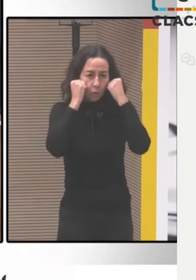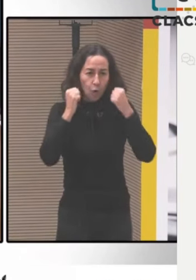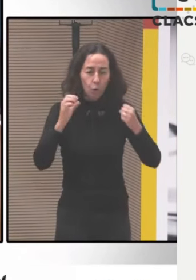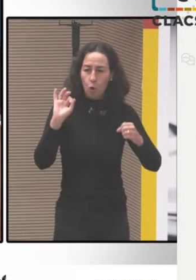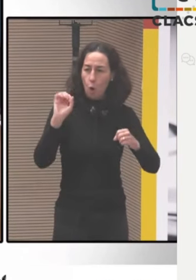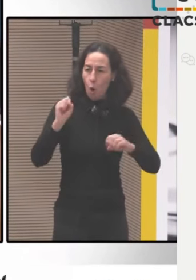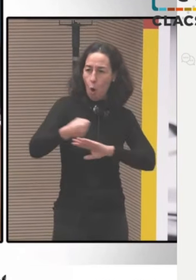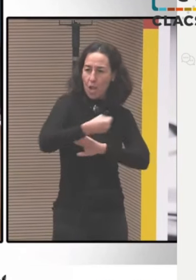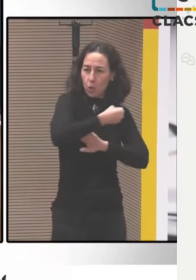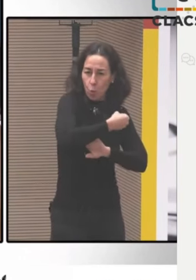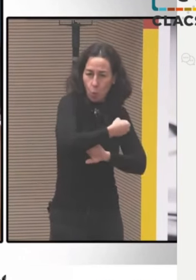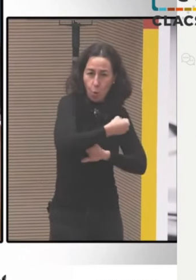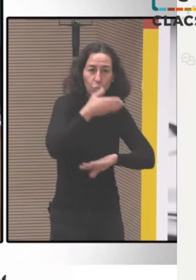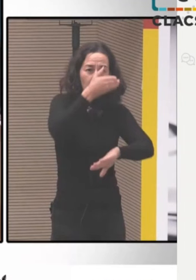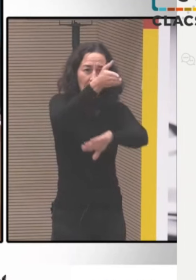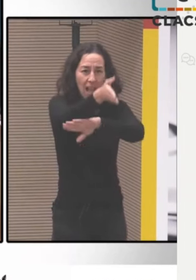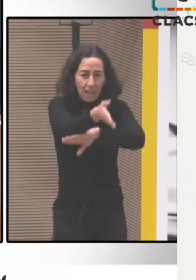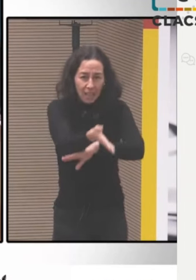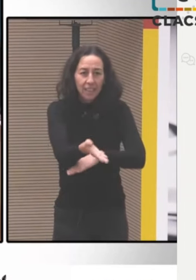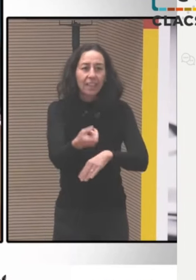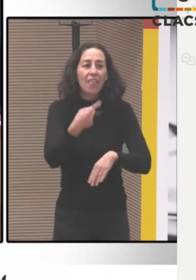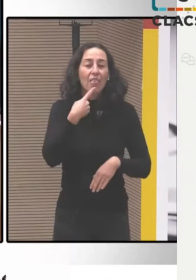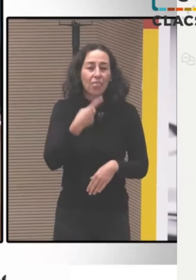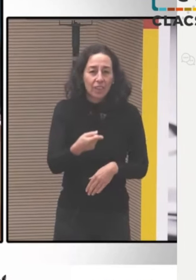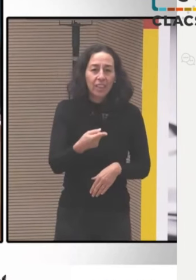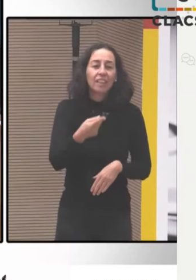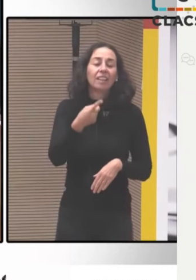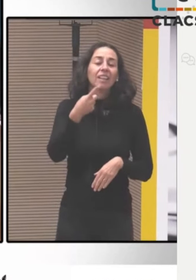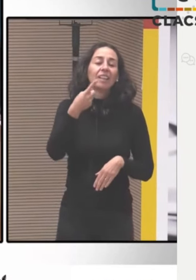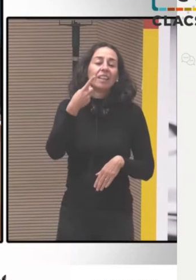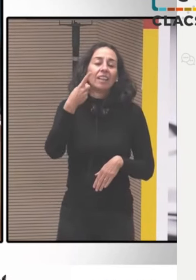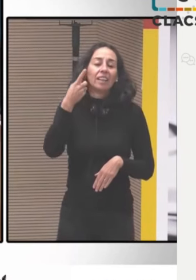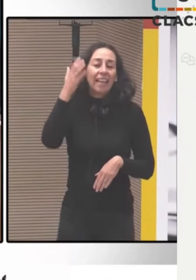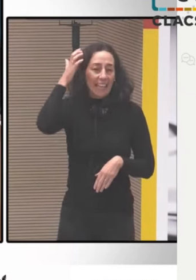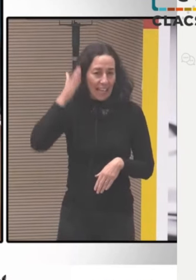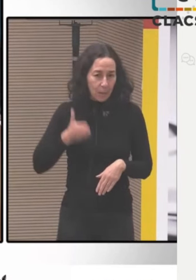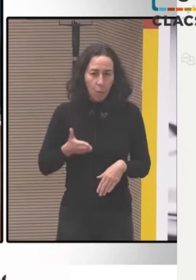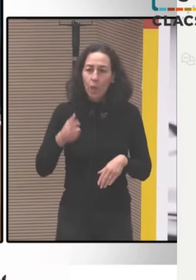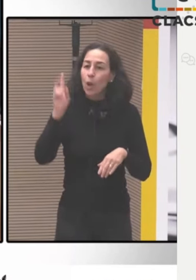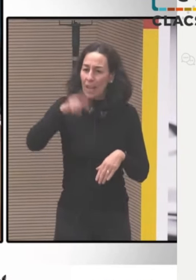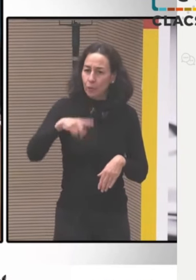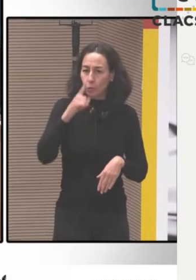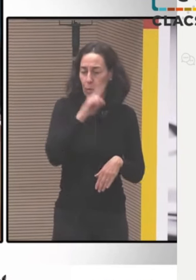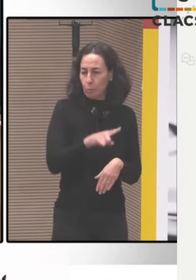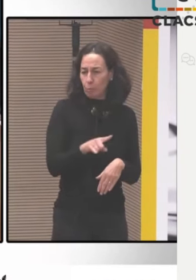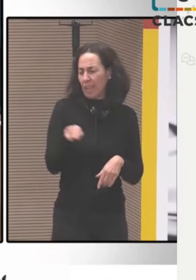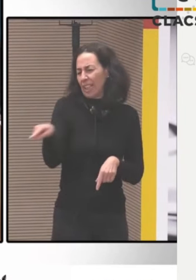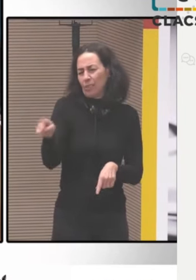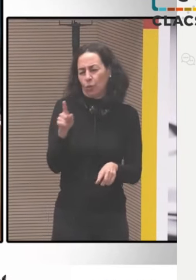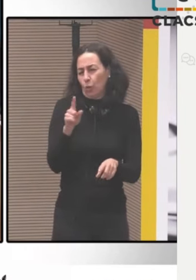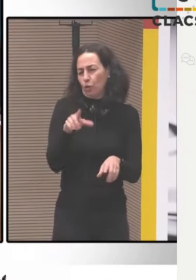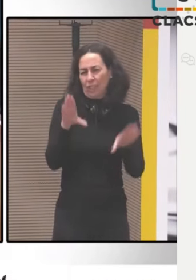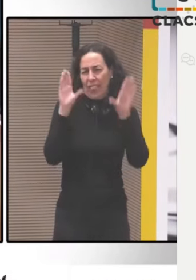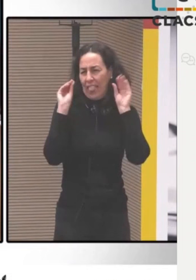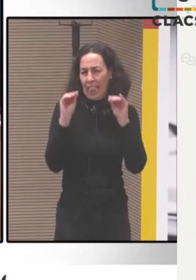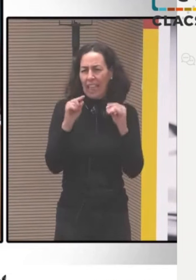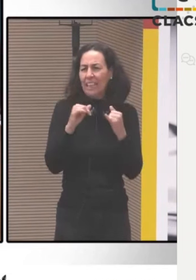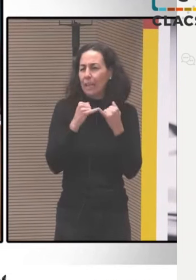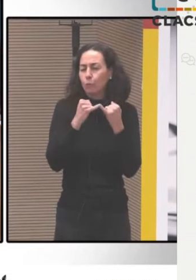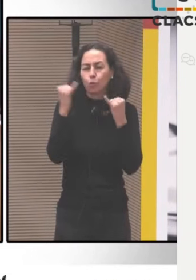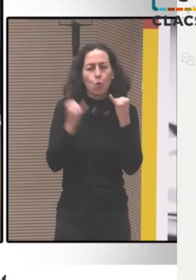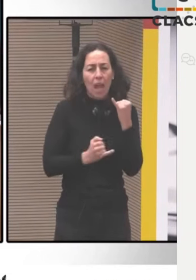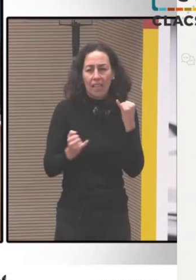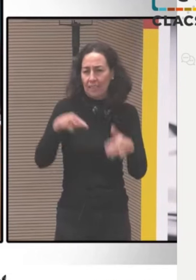de todas y todos y que, segundo lo han debatido las mujeres indígenas, si no